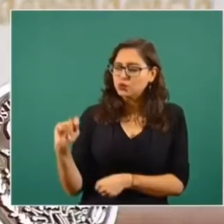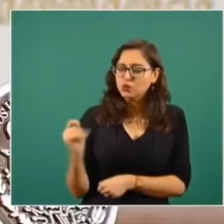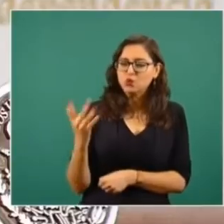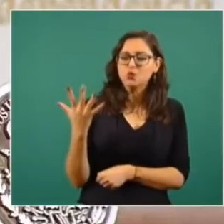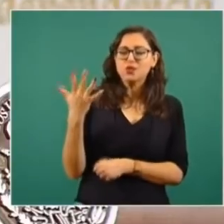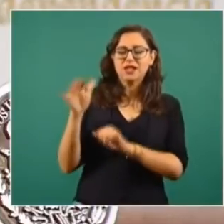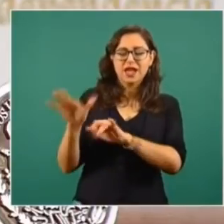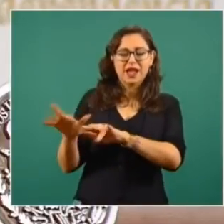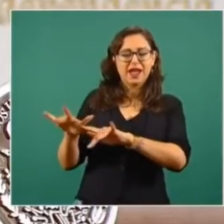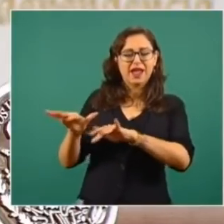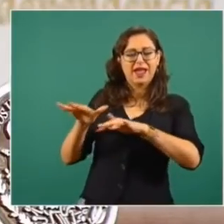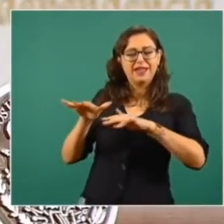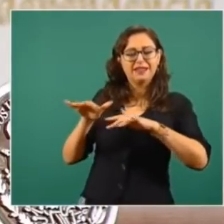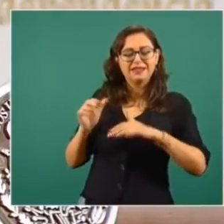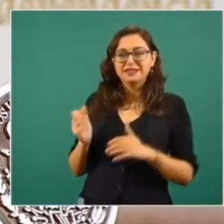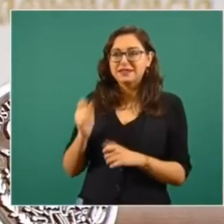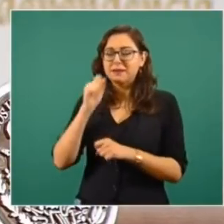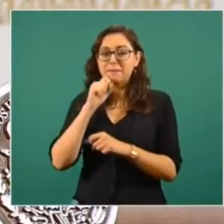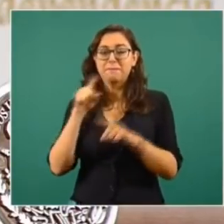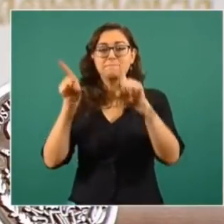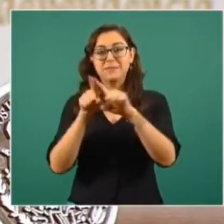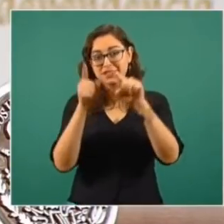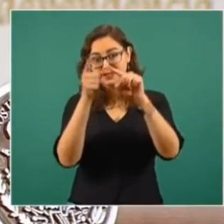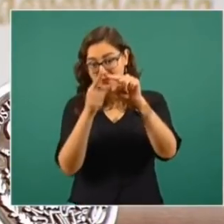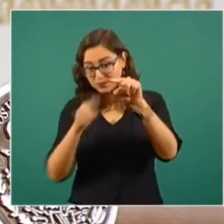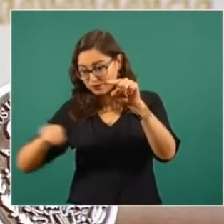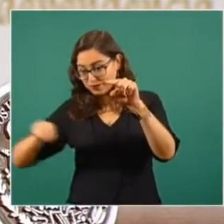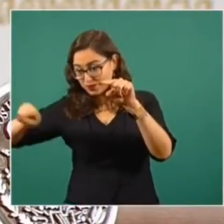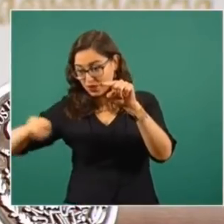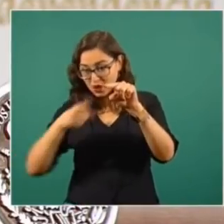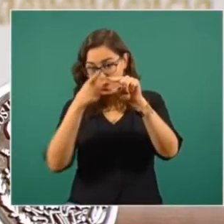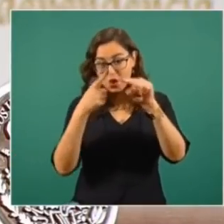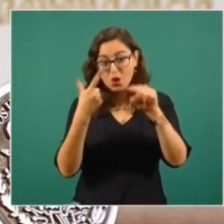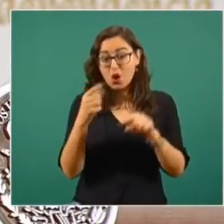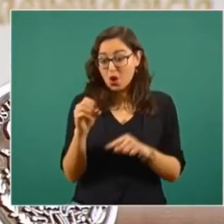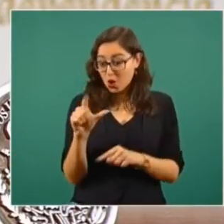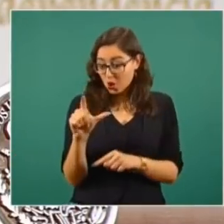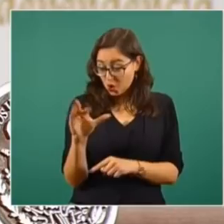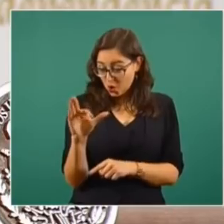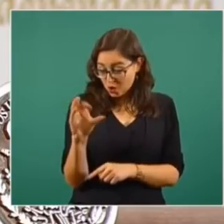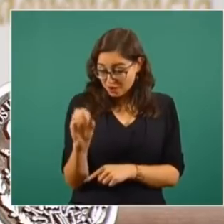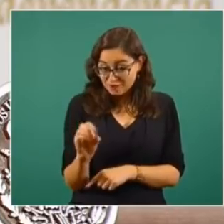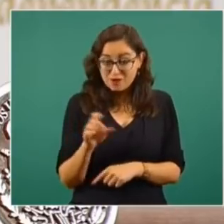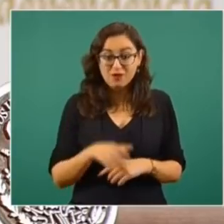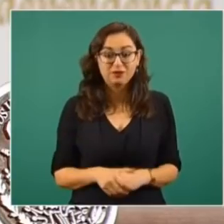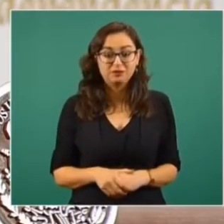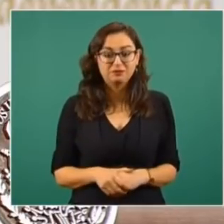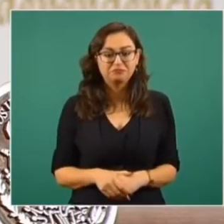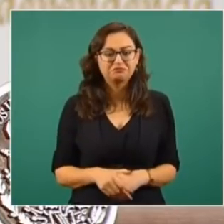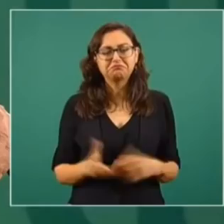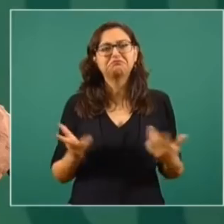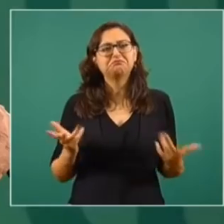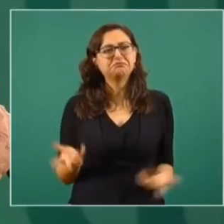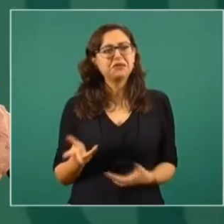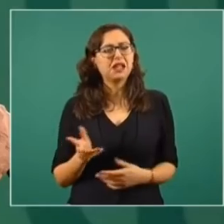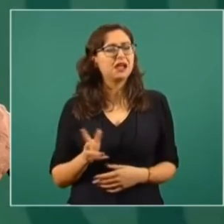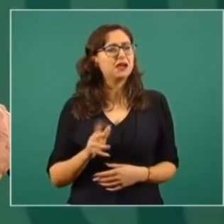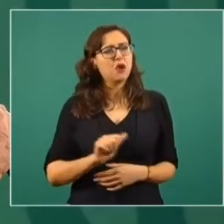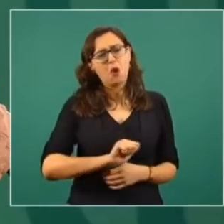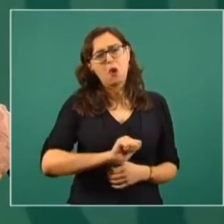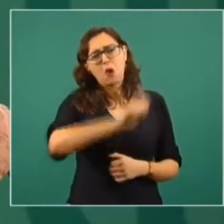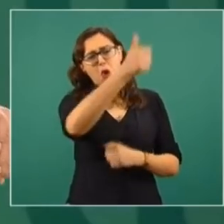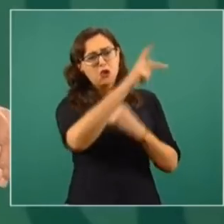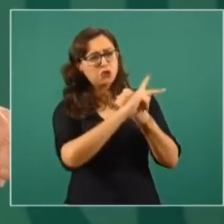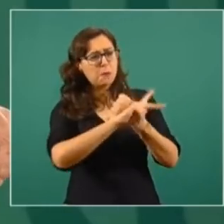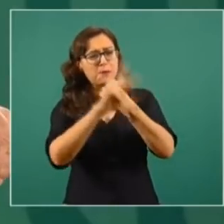si se tiene oportunidad de ir al extranjero y se le pregunta a algún